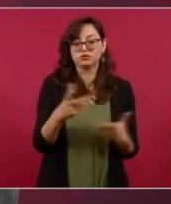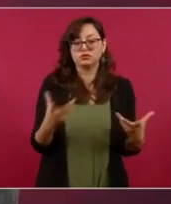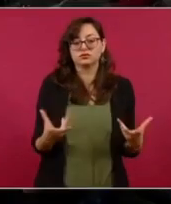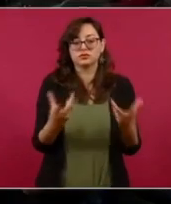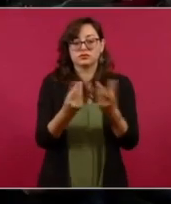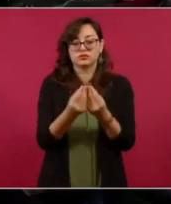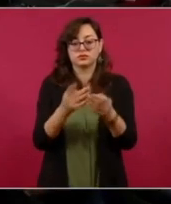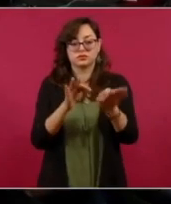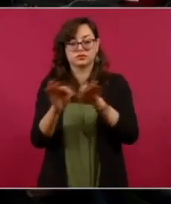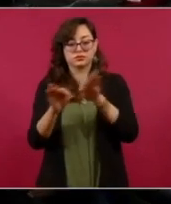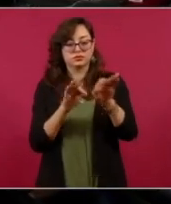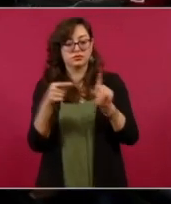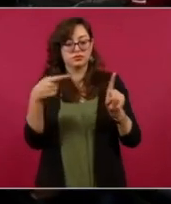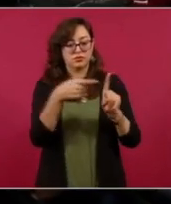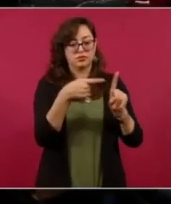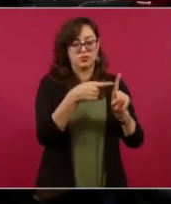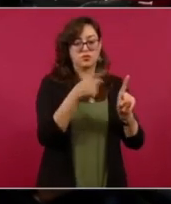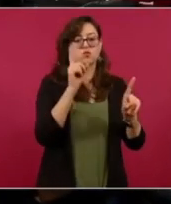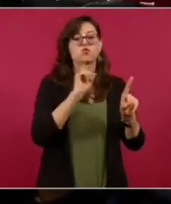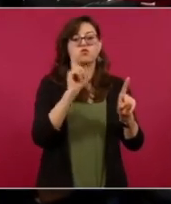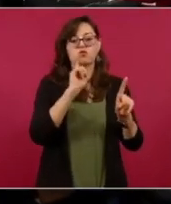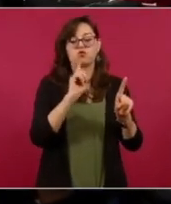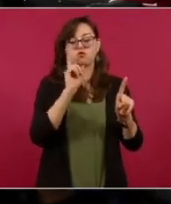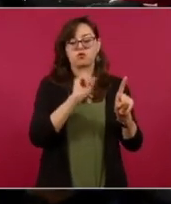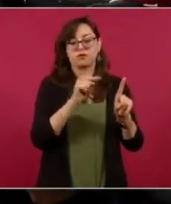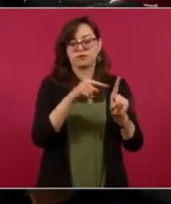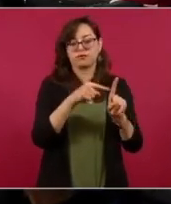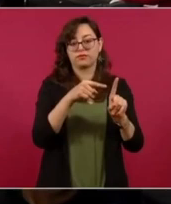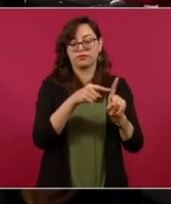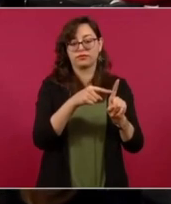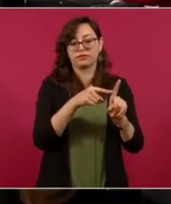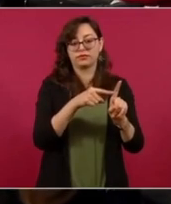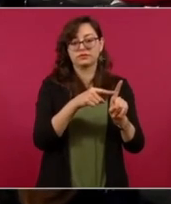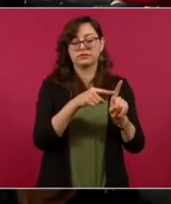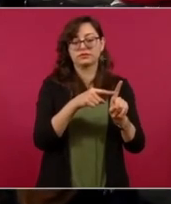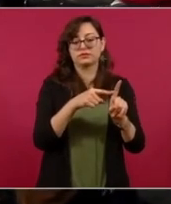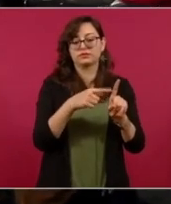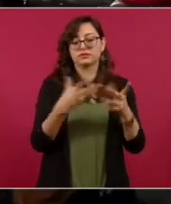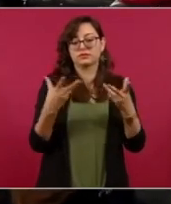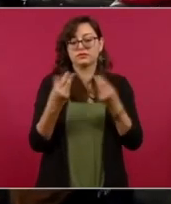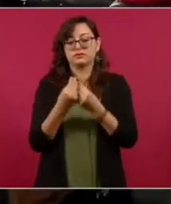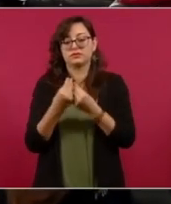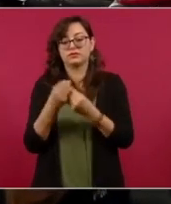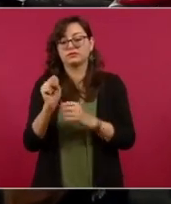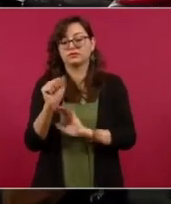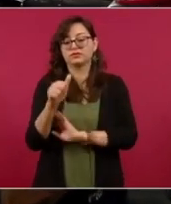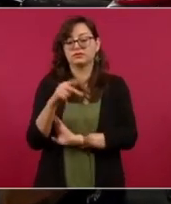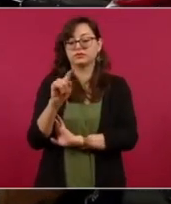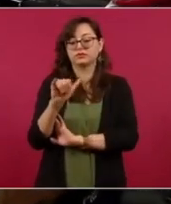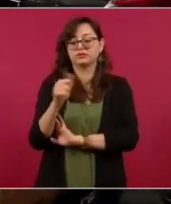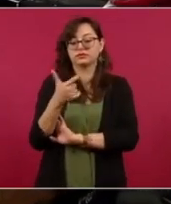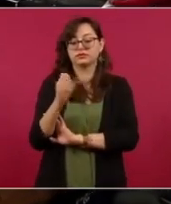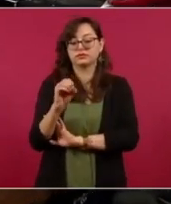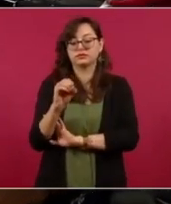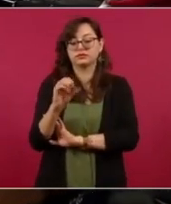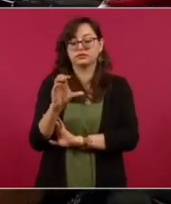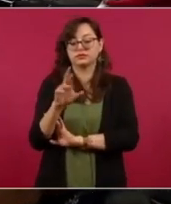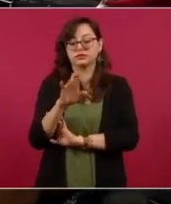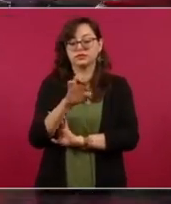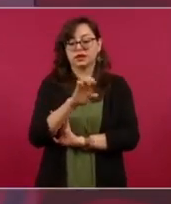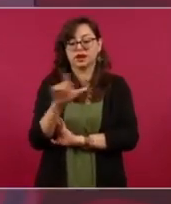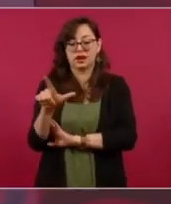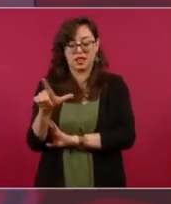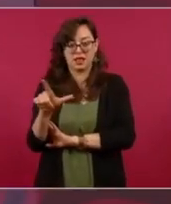ella era asesor de Santiago Cril secretaria de Gobernación